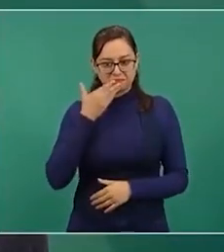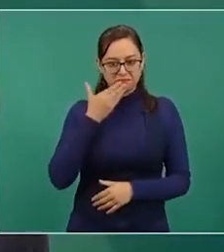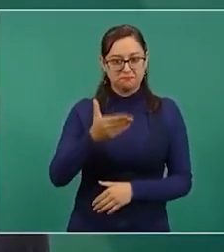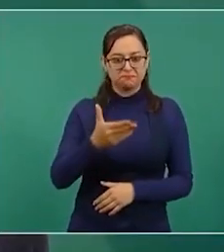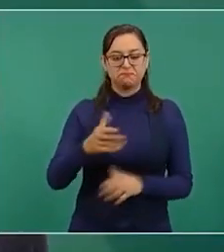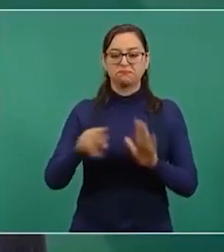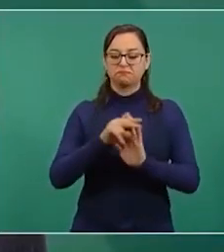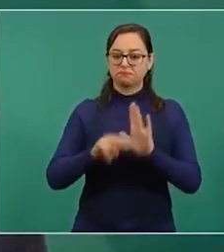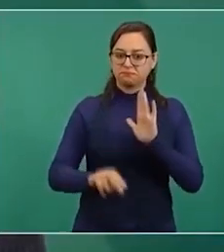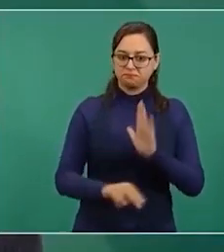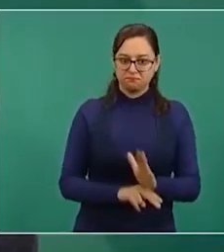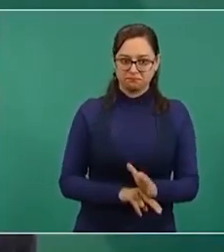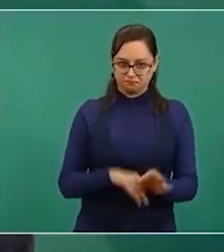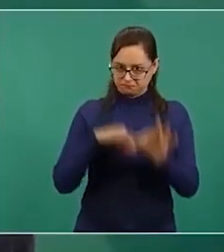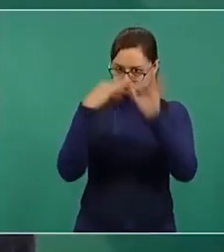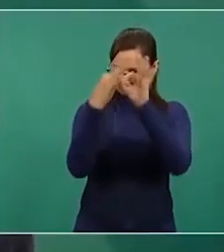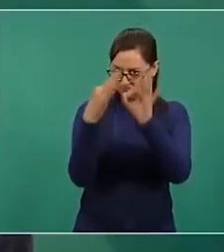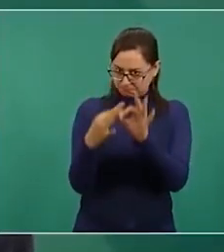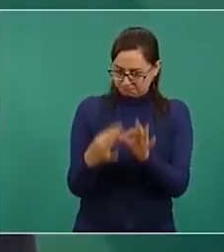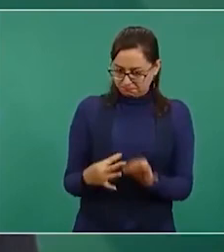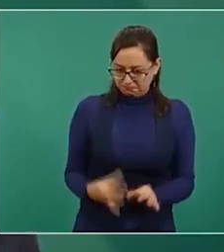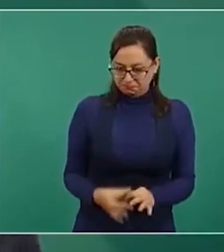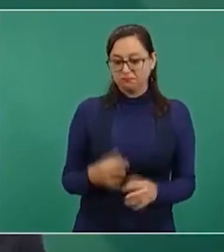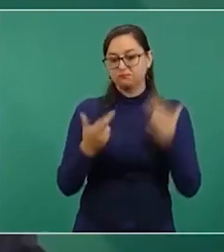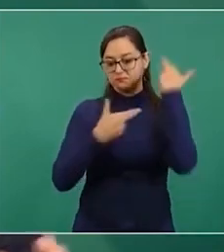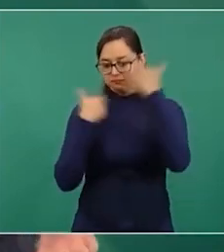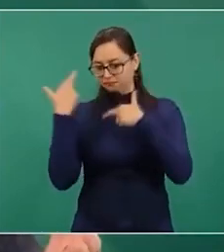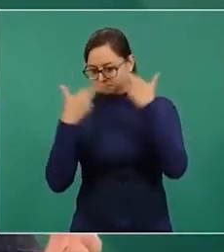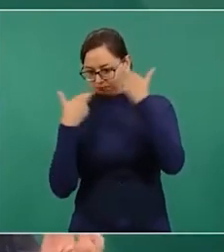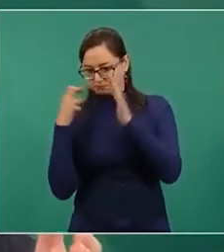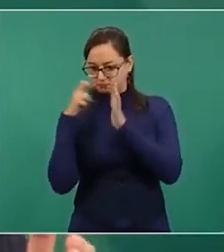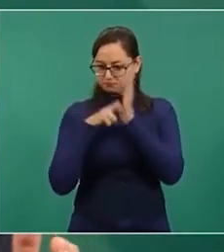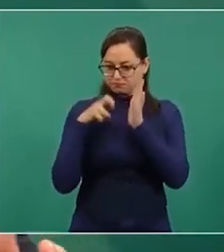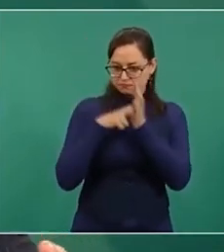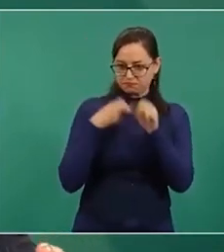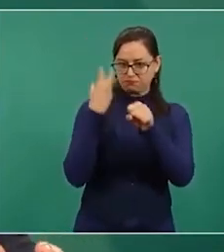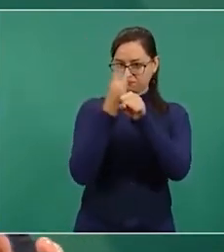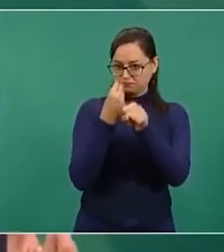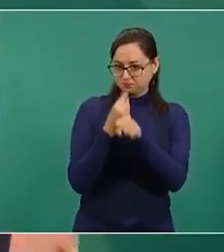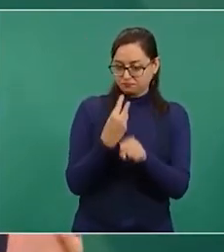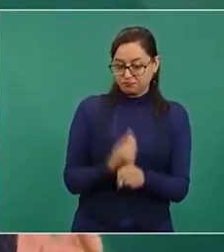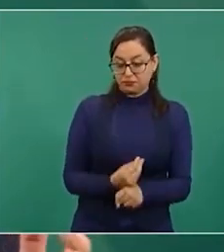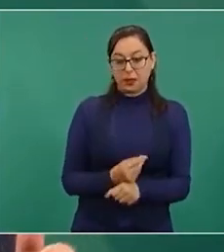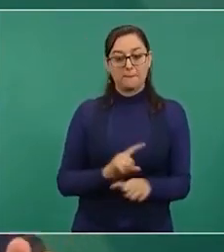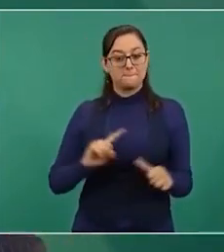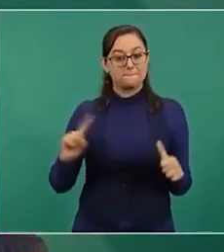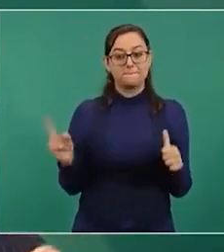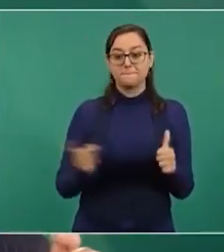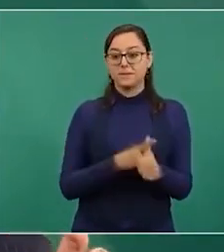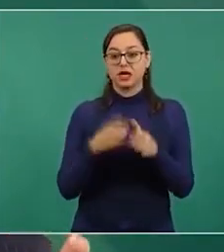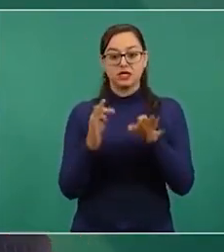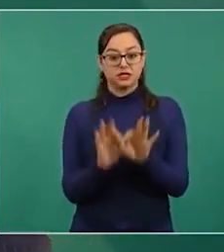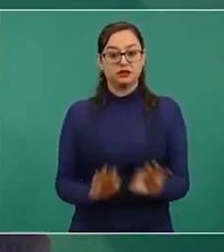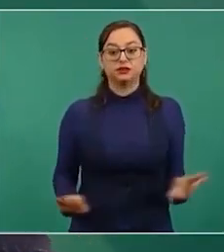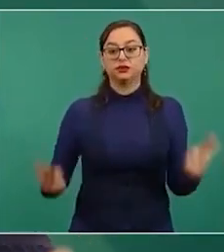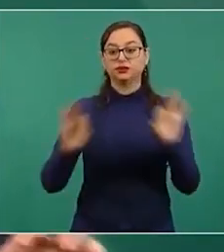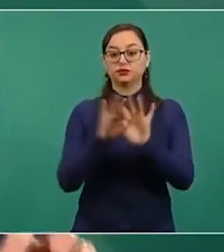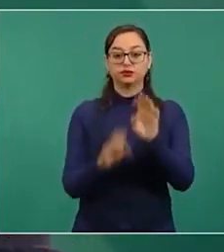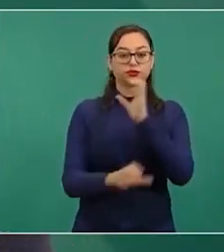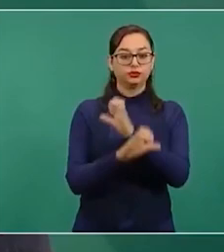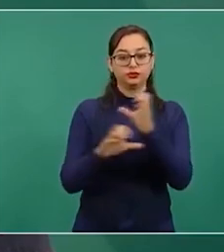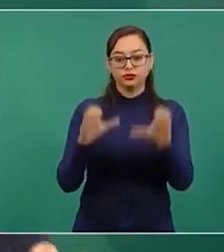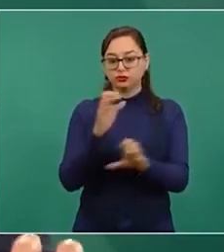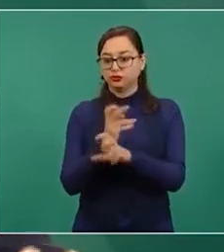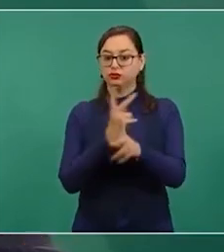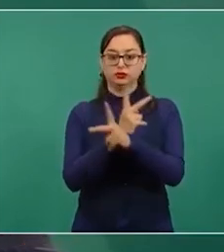vigencia la normatividad se han revisado normas también y lo que se preferencia es la calidad de los productos